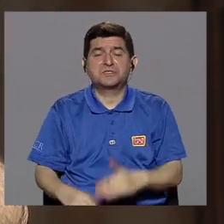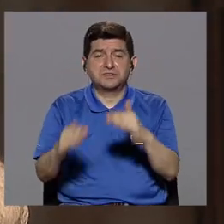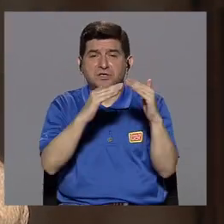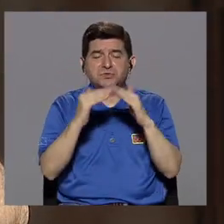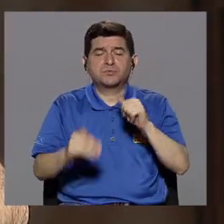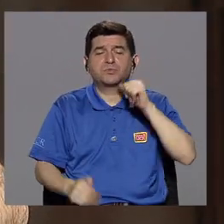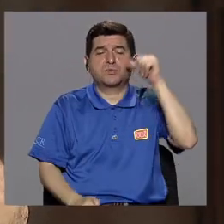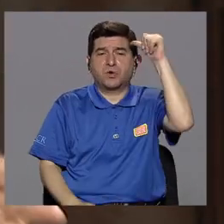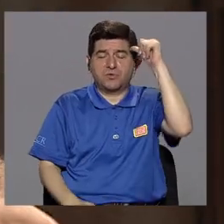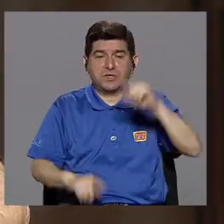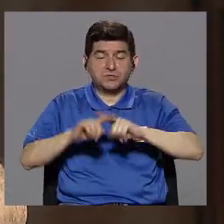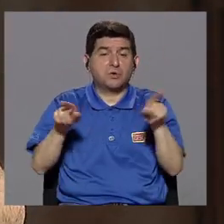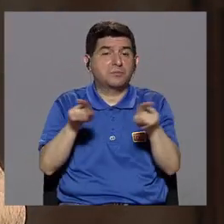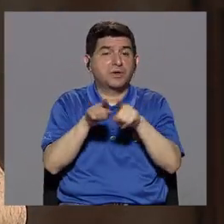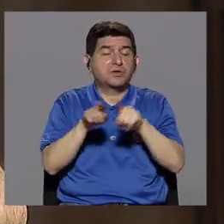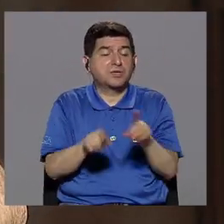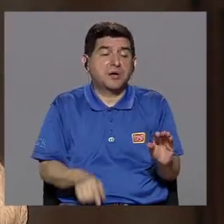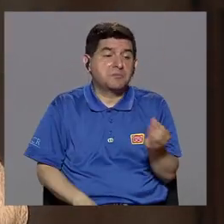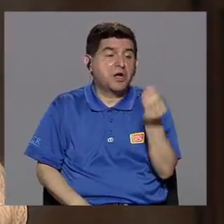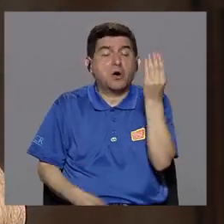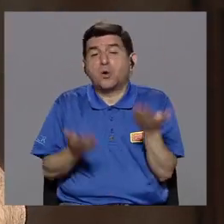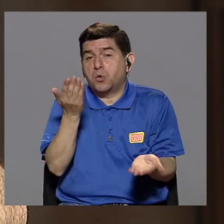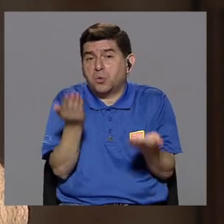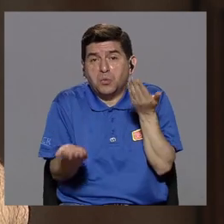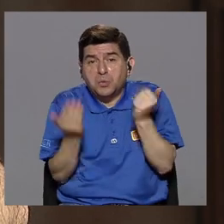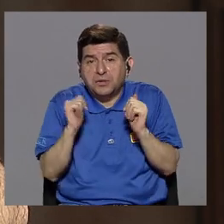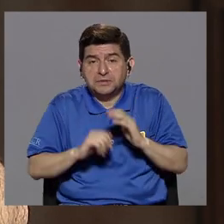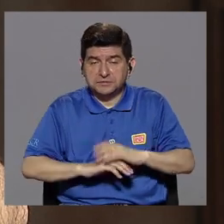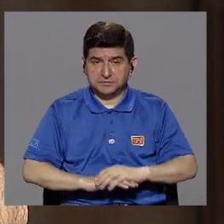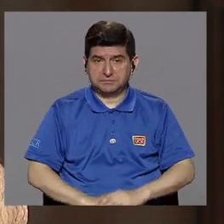adulta, pero que también podrían haber adolescentes,